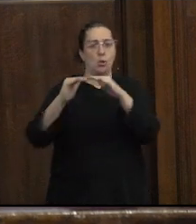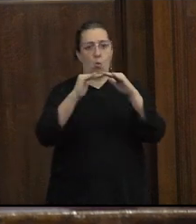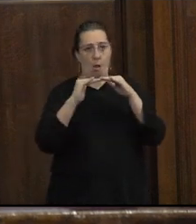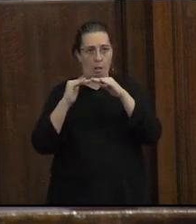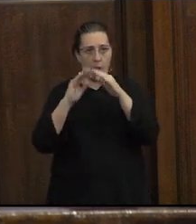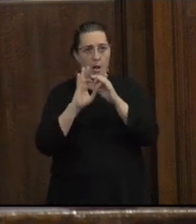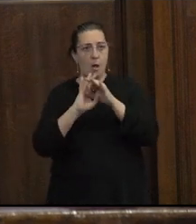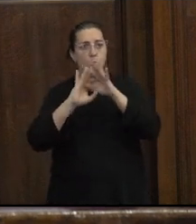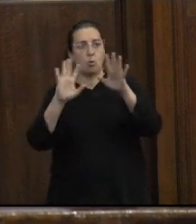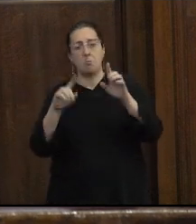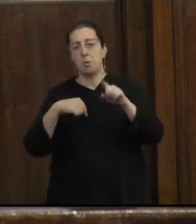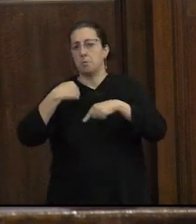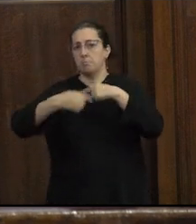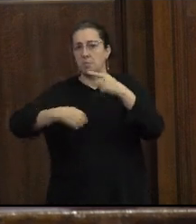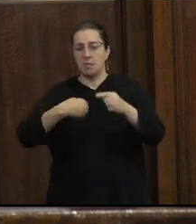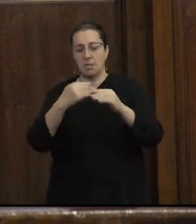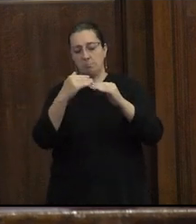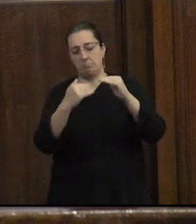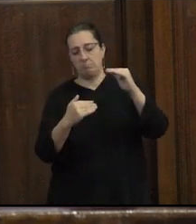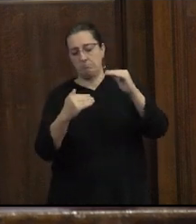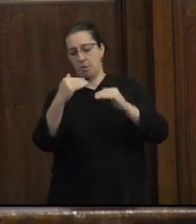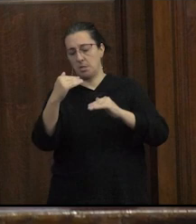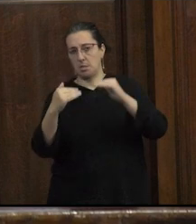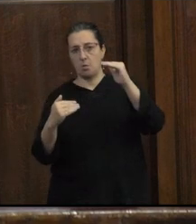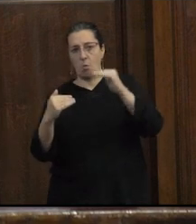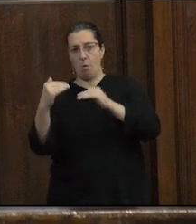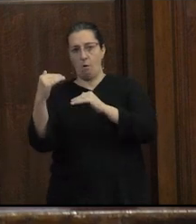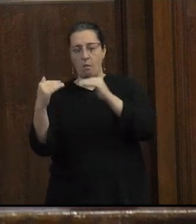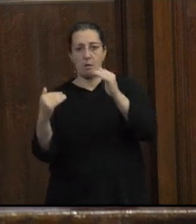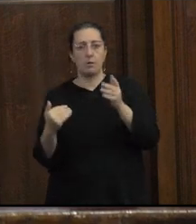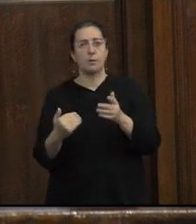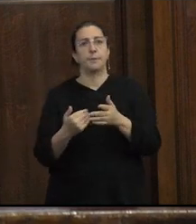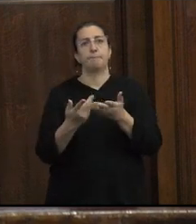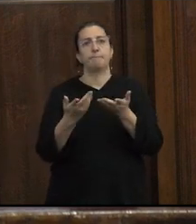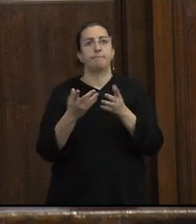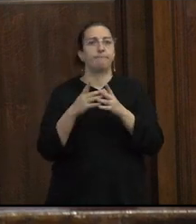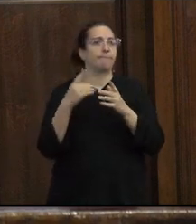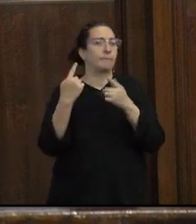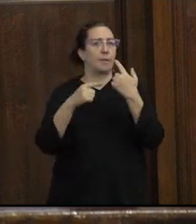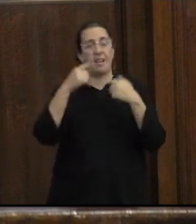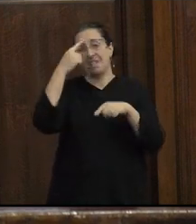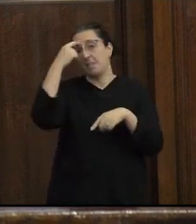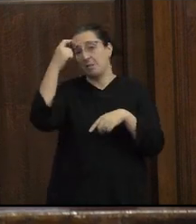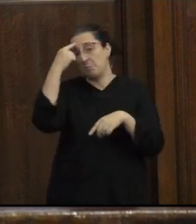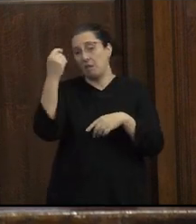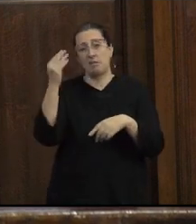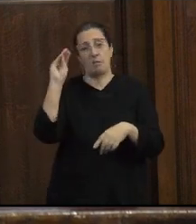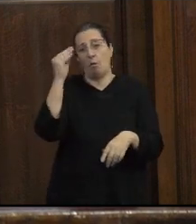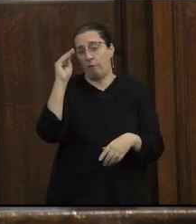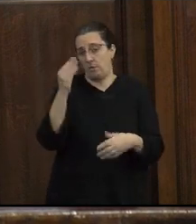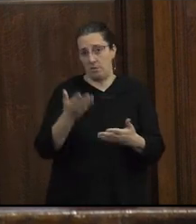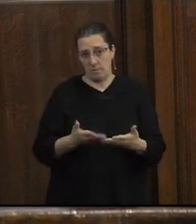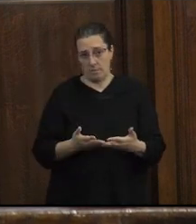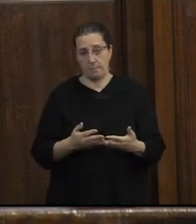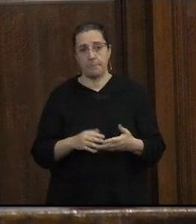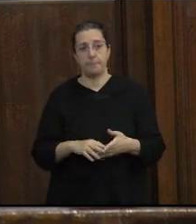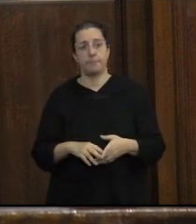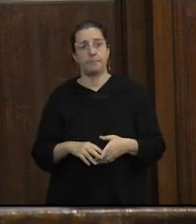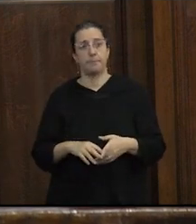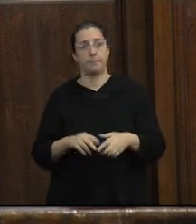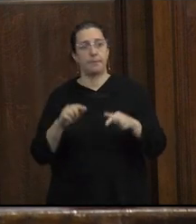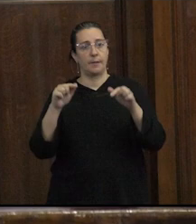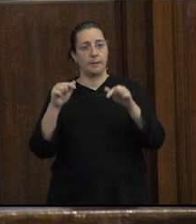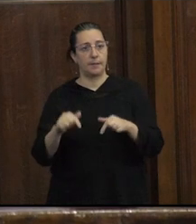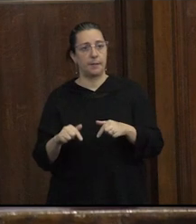persisten desigualdades en los universos experienciales particularmente de jóvenes estas dinámicas